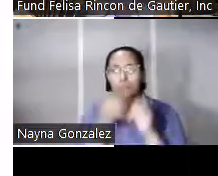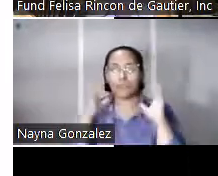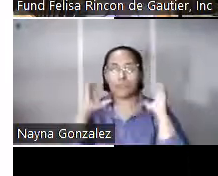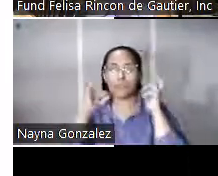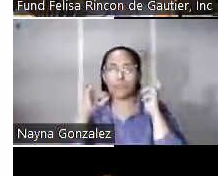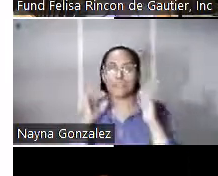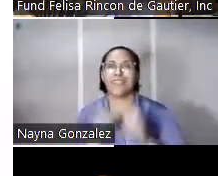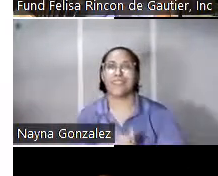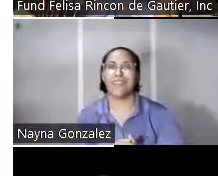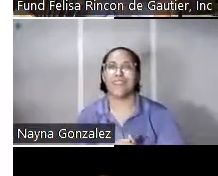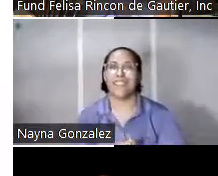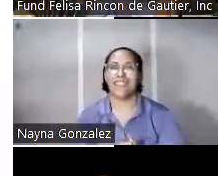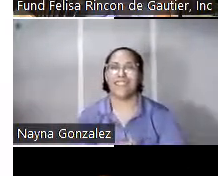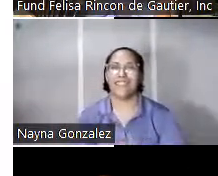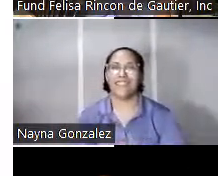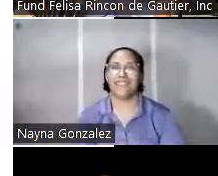el medio radial